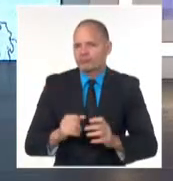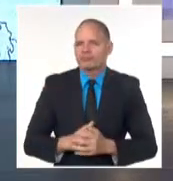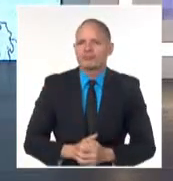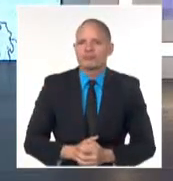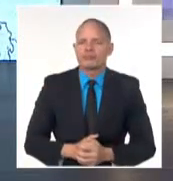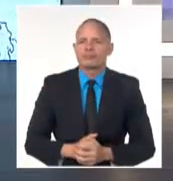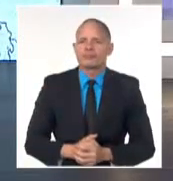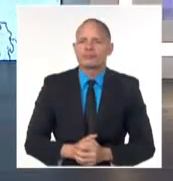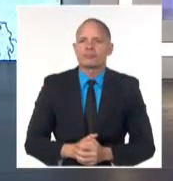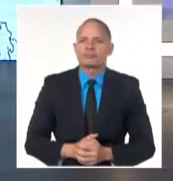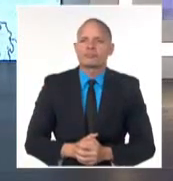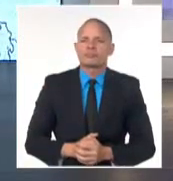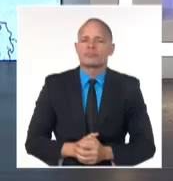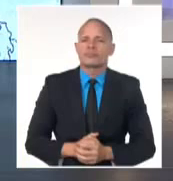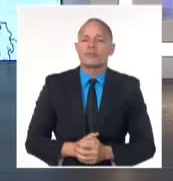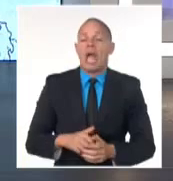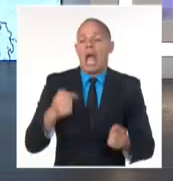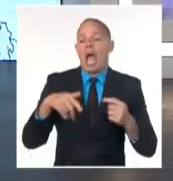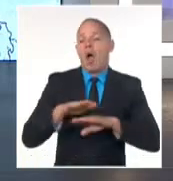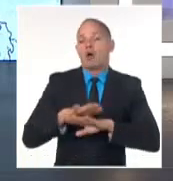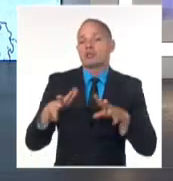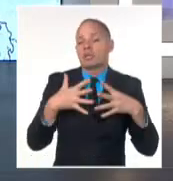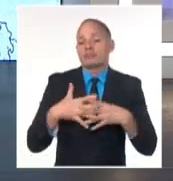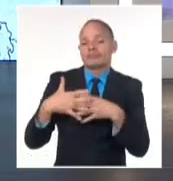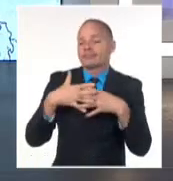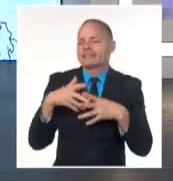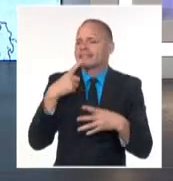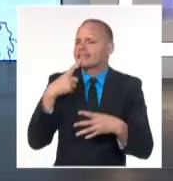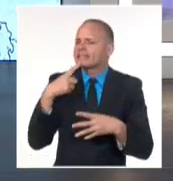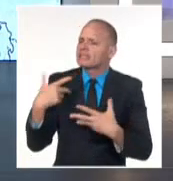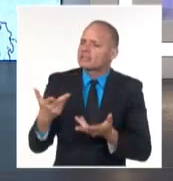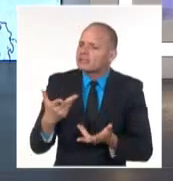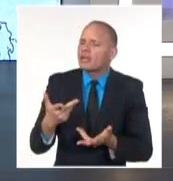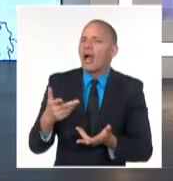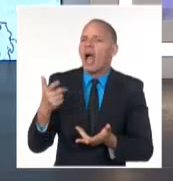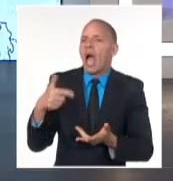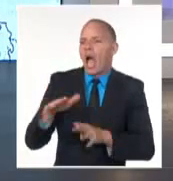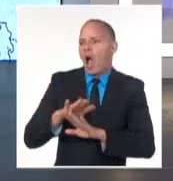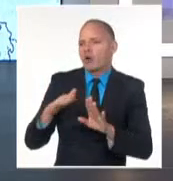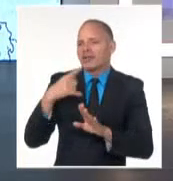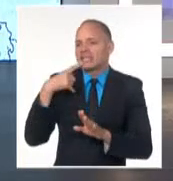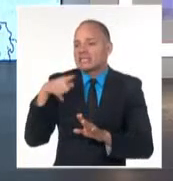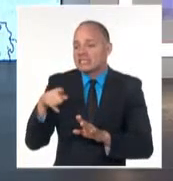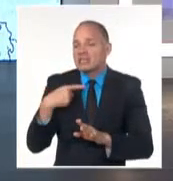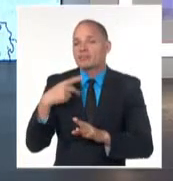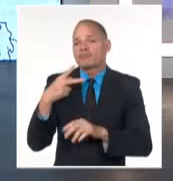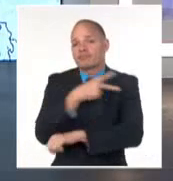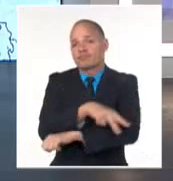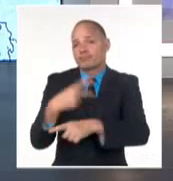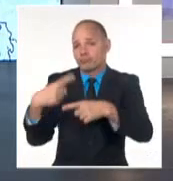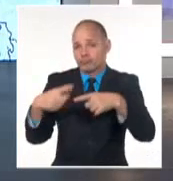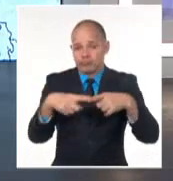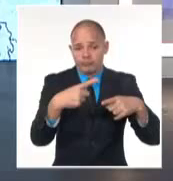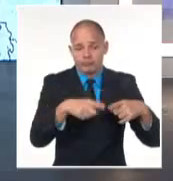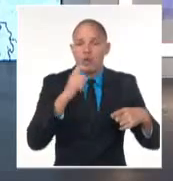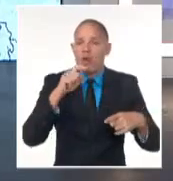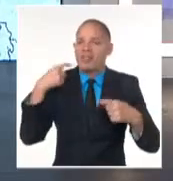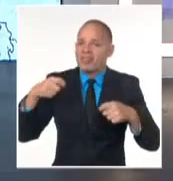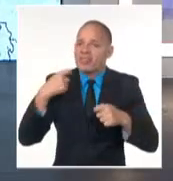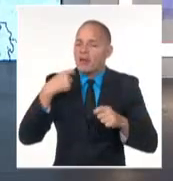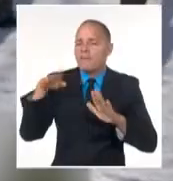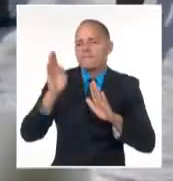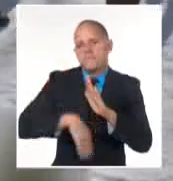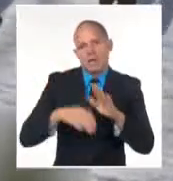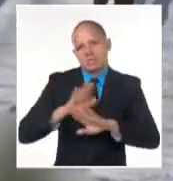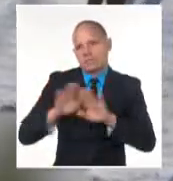retirar al país de la Organización del Tratado del Atlántico Norte sin el consentimiento expreso del Senado o una norma del Congreso.